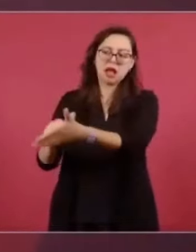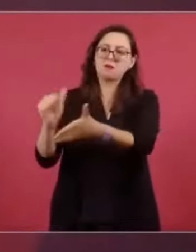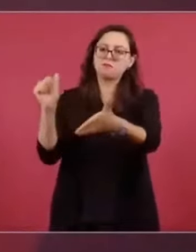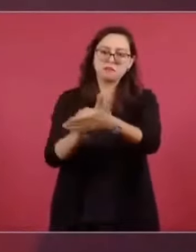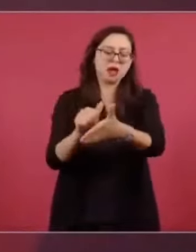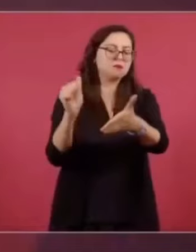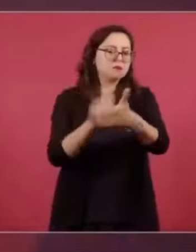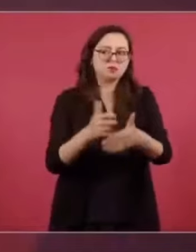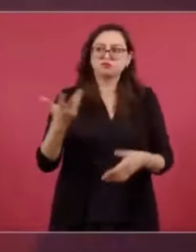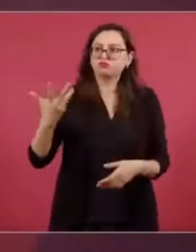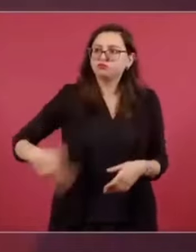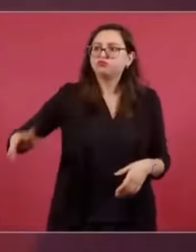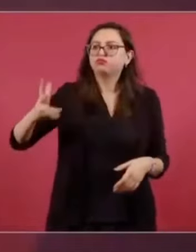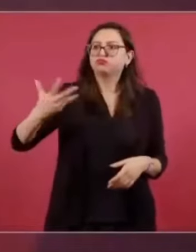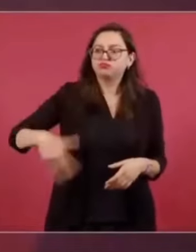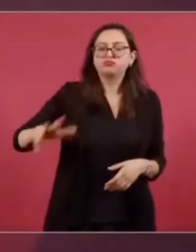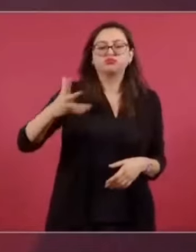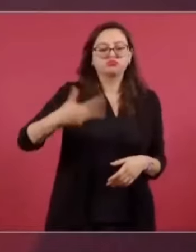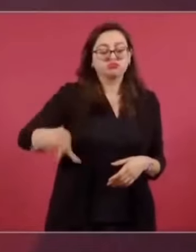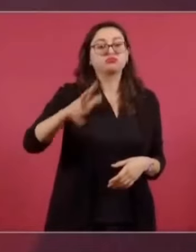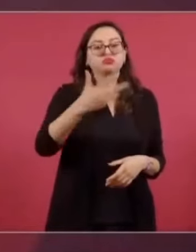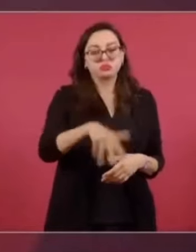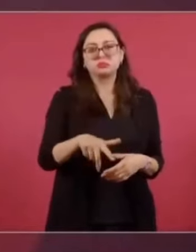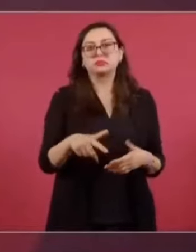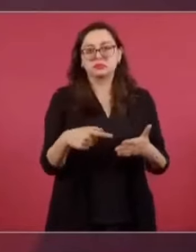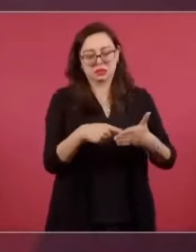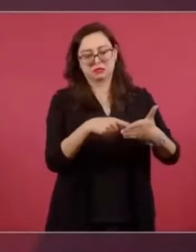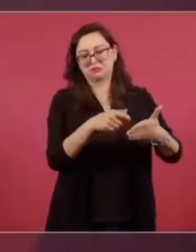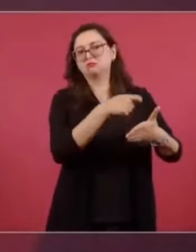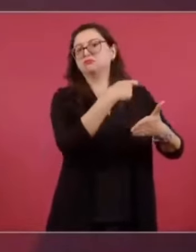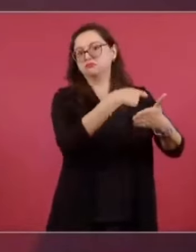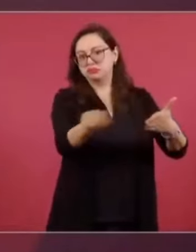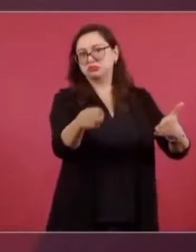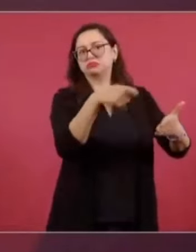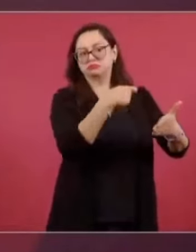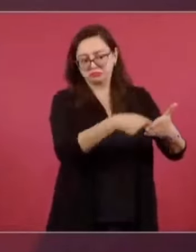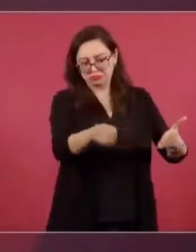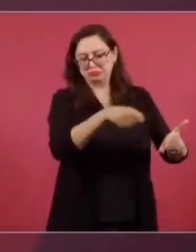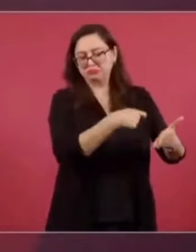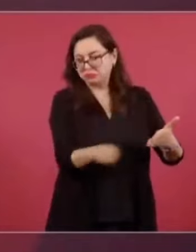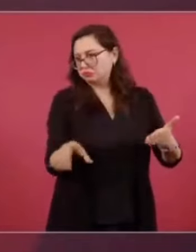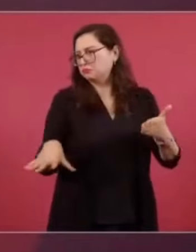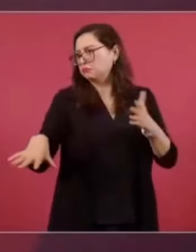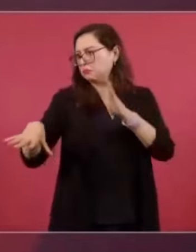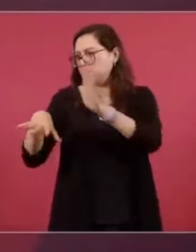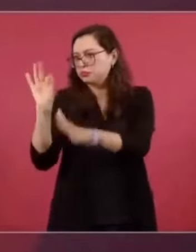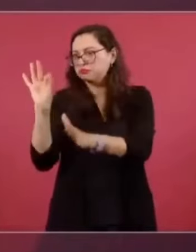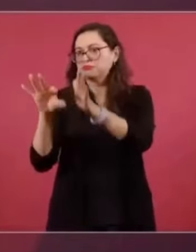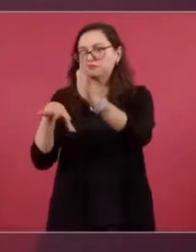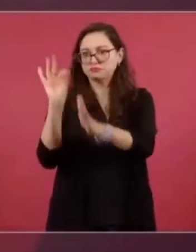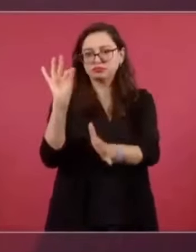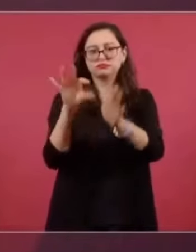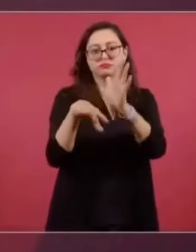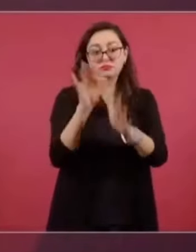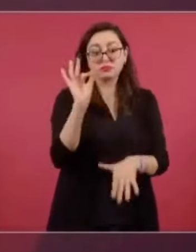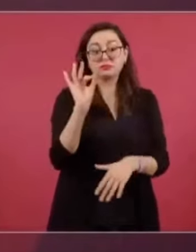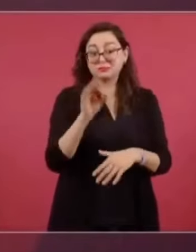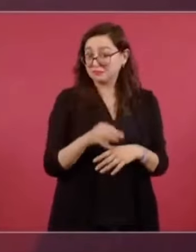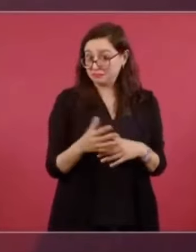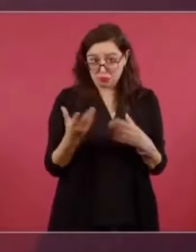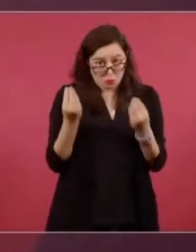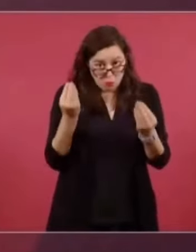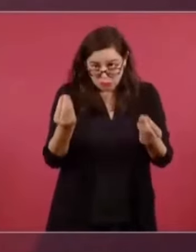se puede hablar que son miles